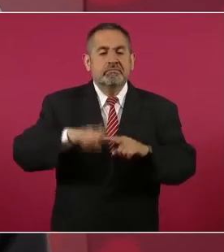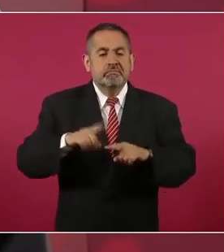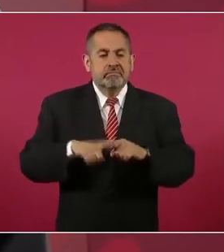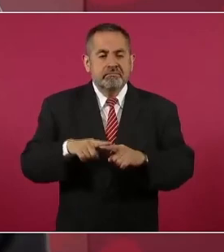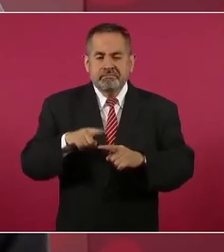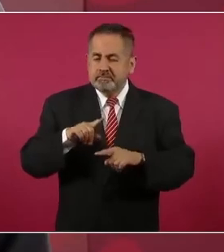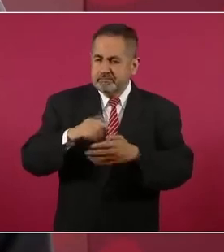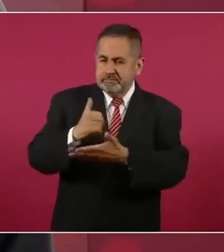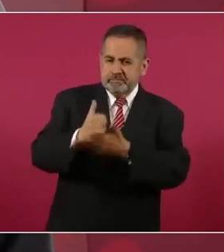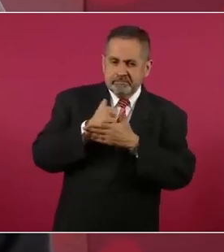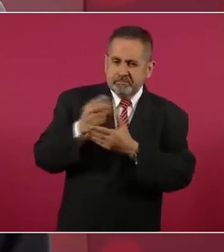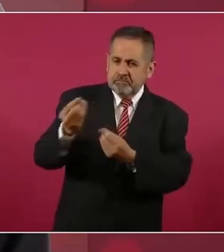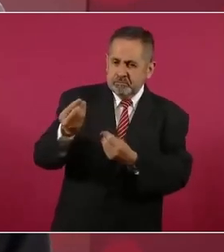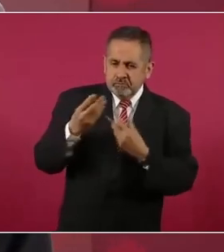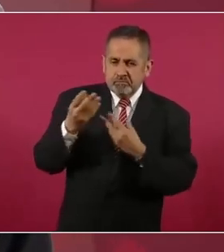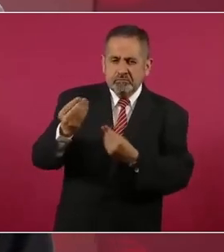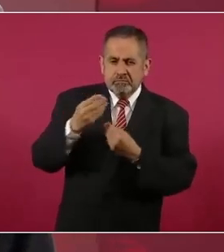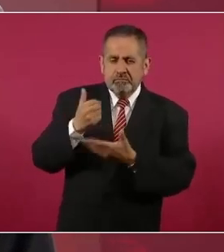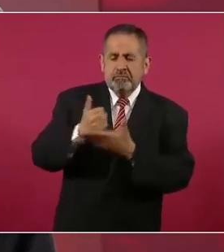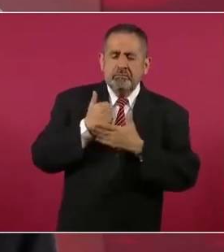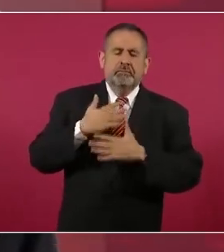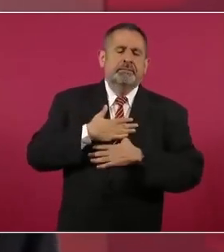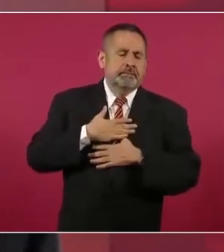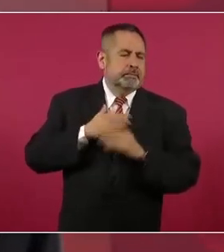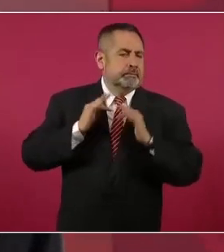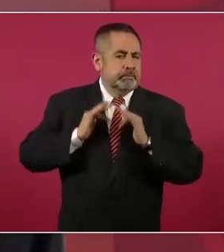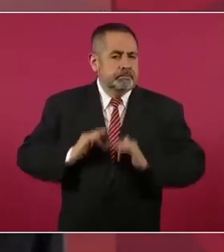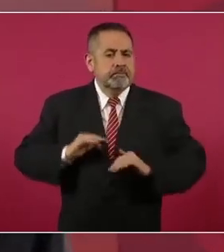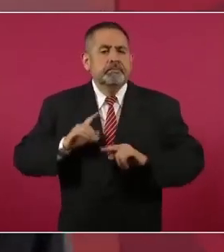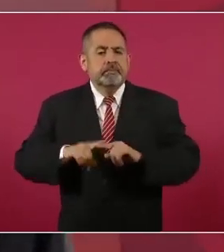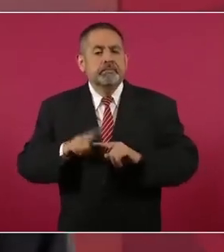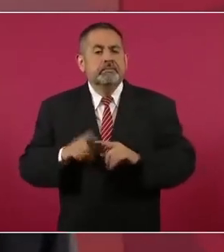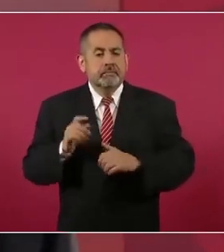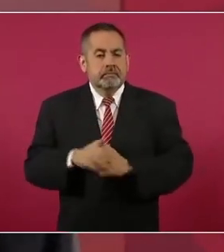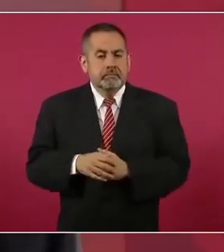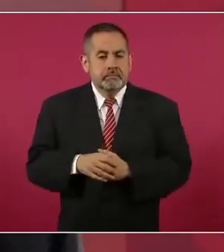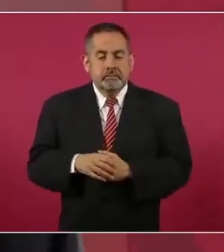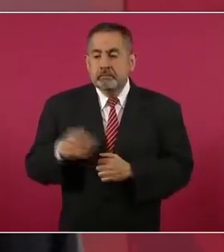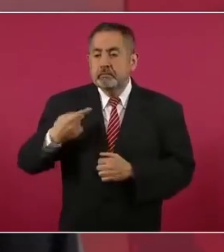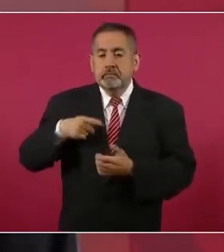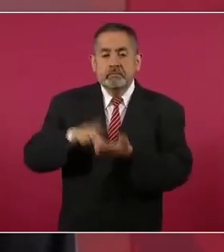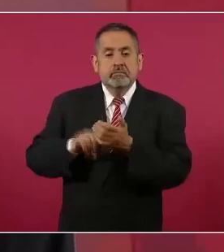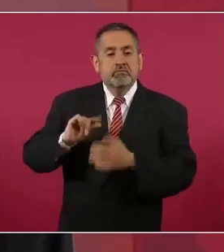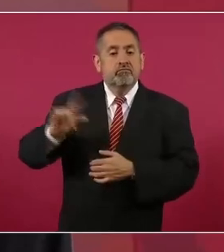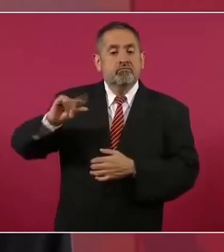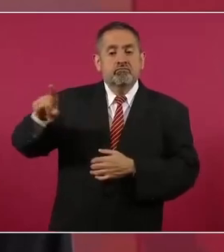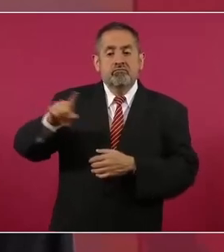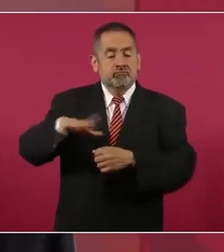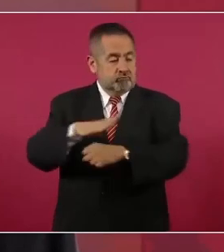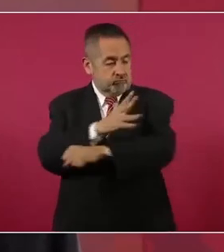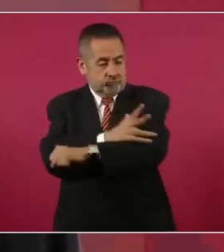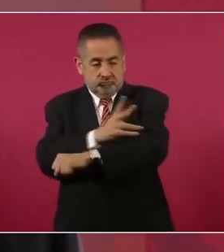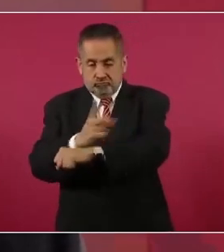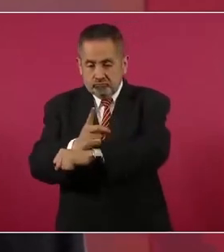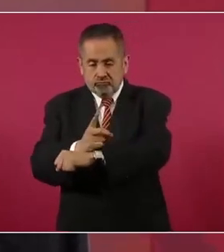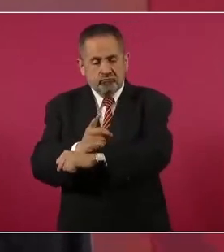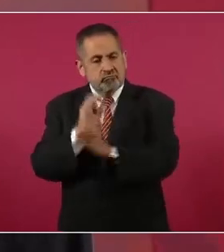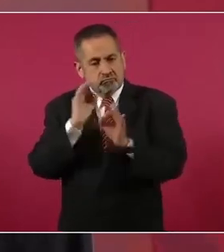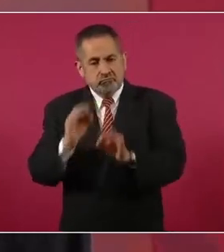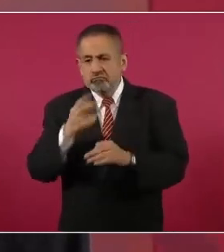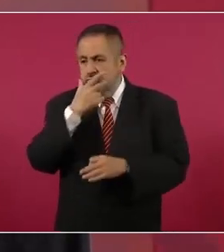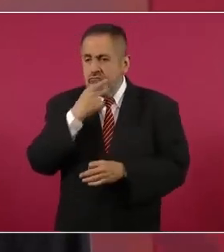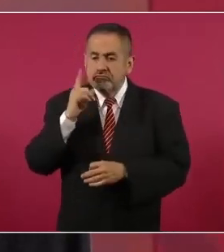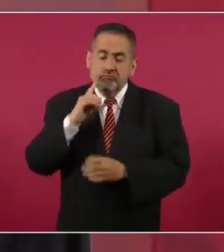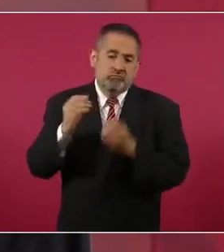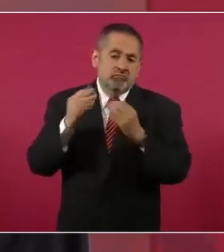los que más me alivianan la carga son los servidores públicos honestos, mujeres y hombres, y